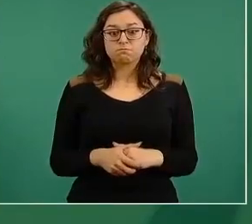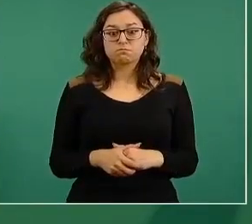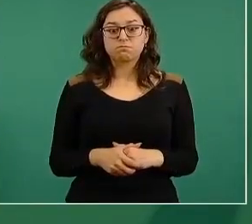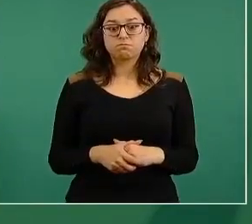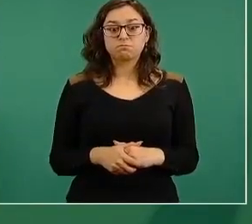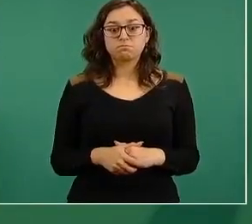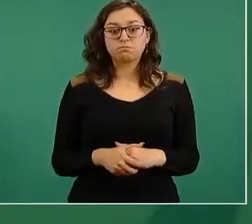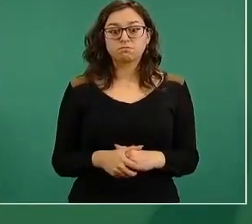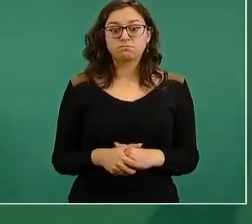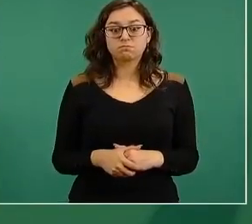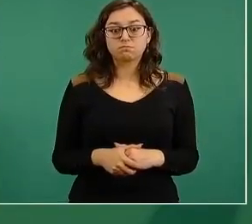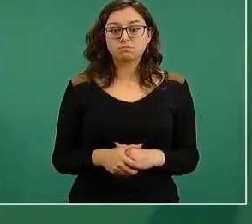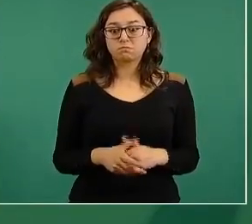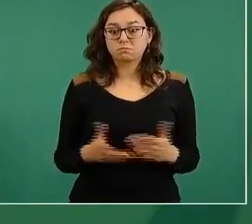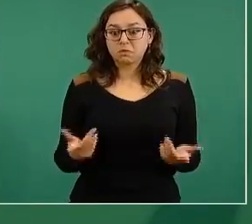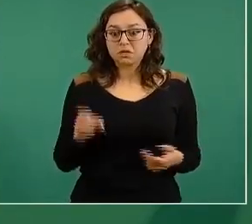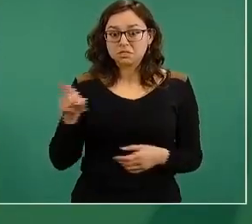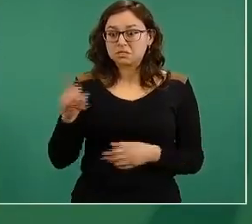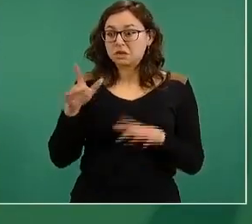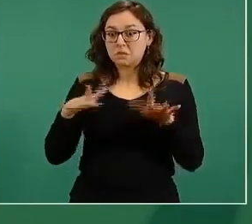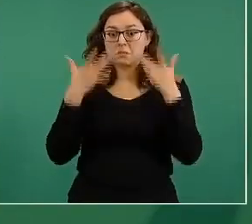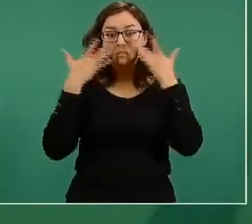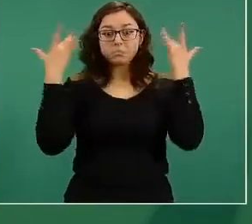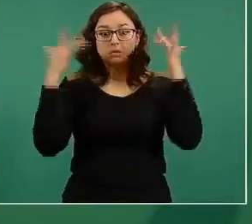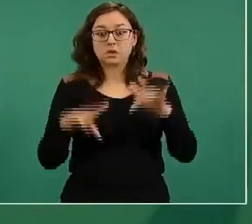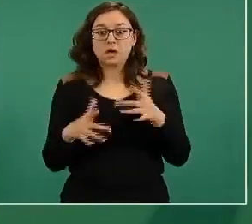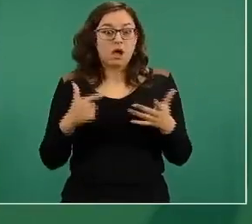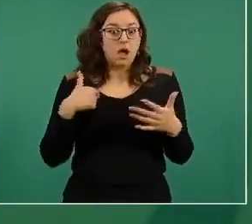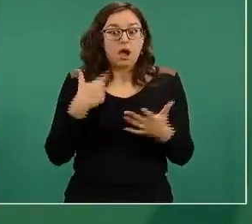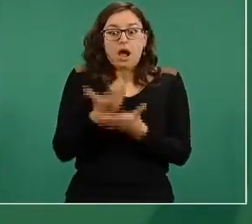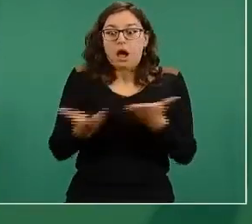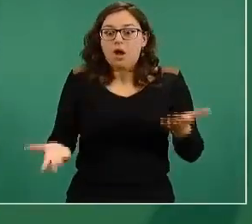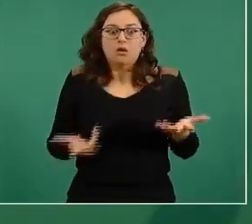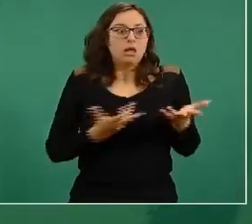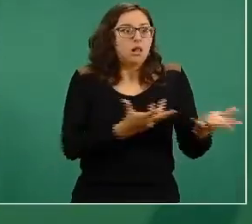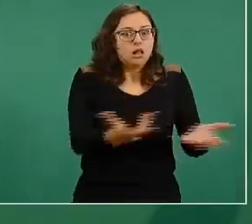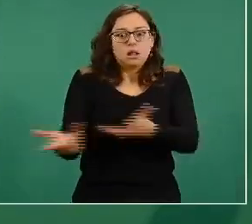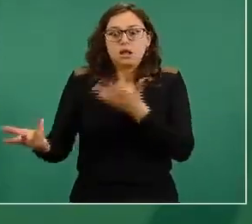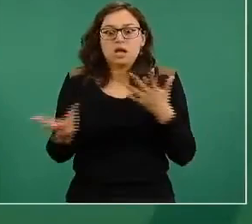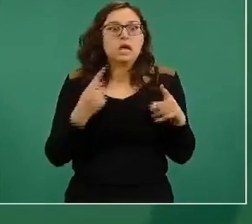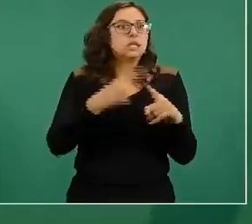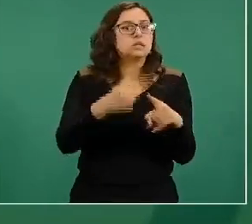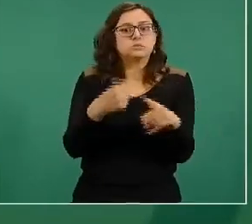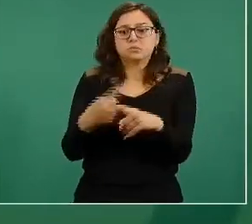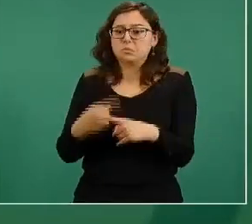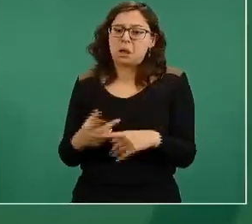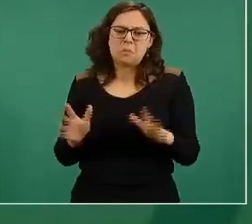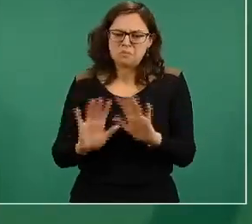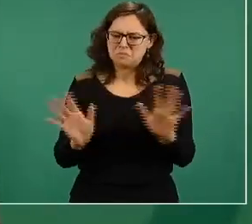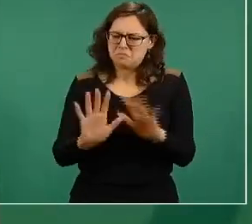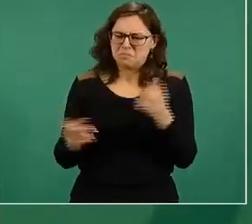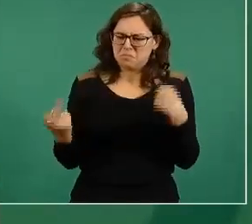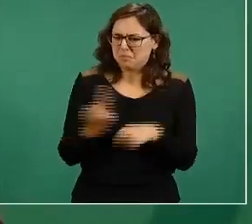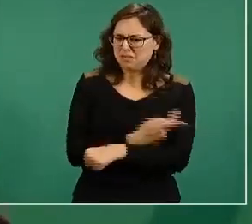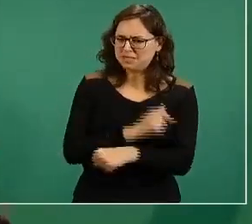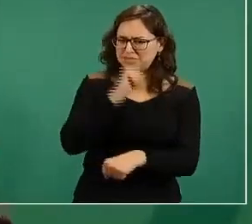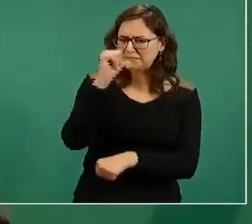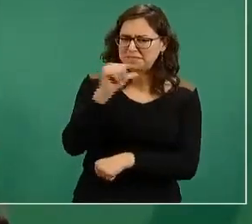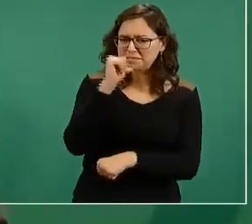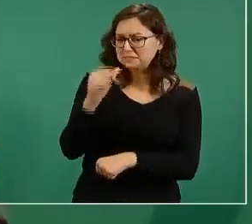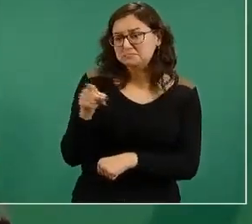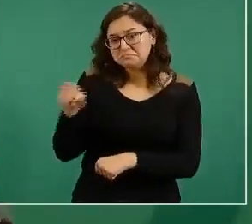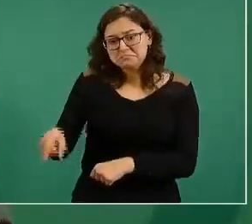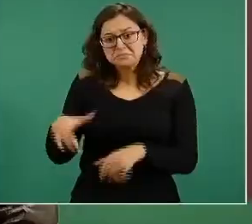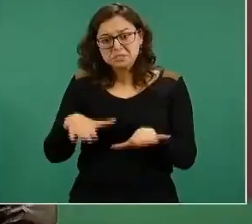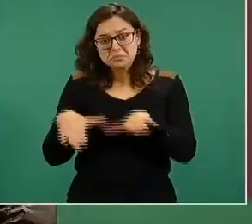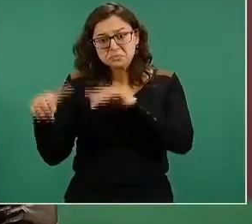deja un hoyo, es simple y sencillamente la doctora Veras Godoy toma esta decisión y